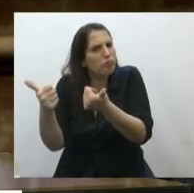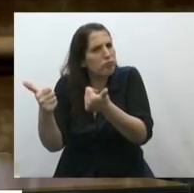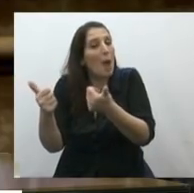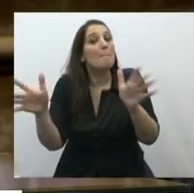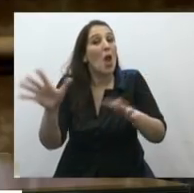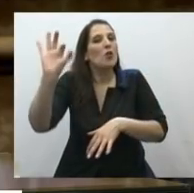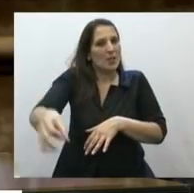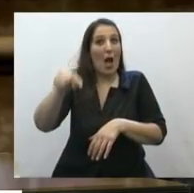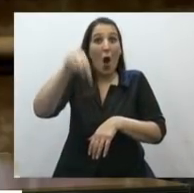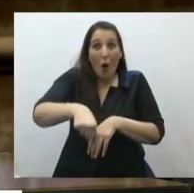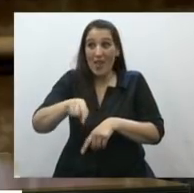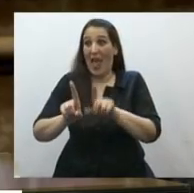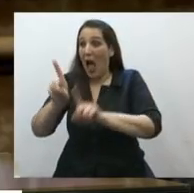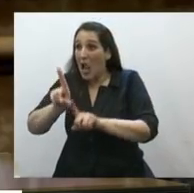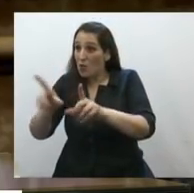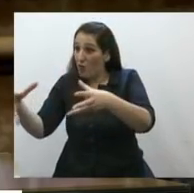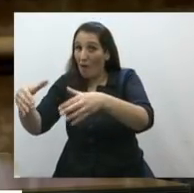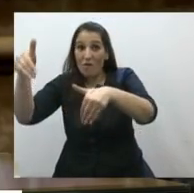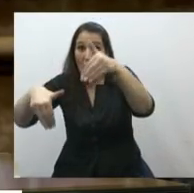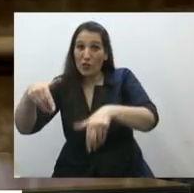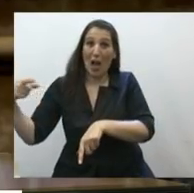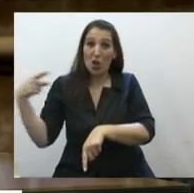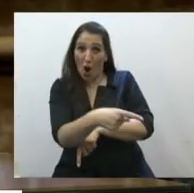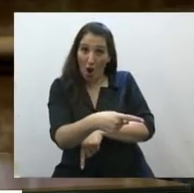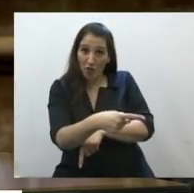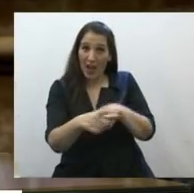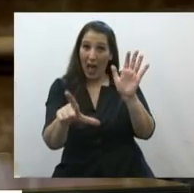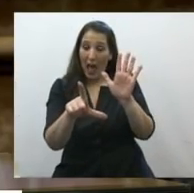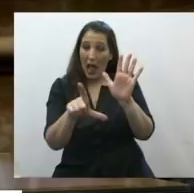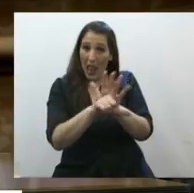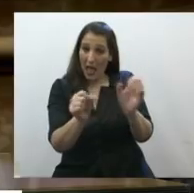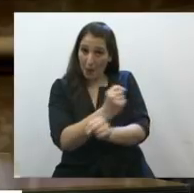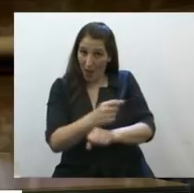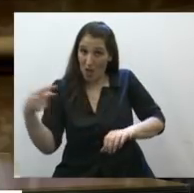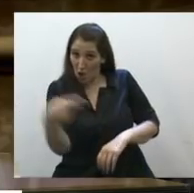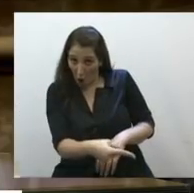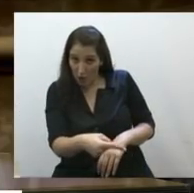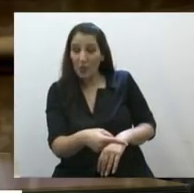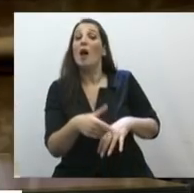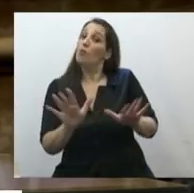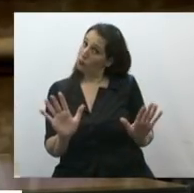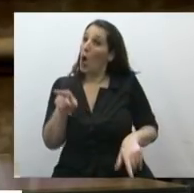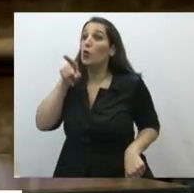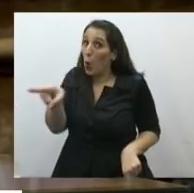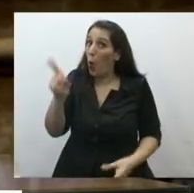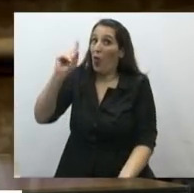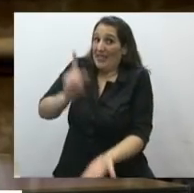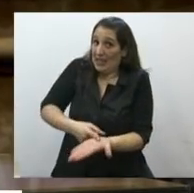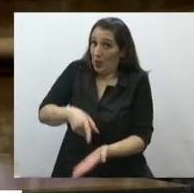en contra de la posibilidad de sancionar el aborto legal en nuestro país, que con su decisión